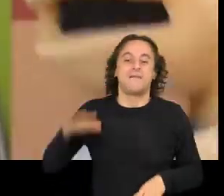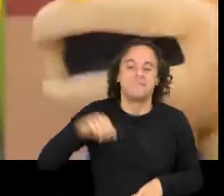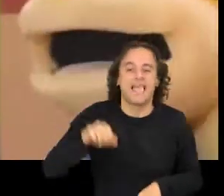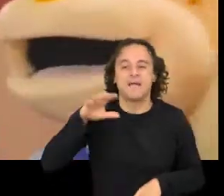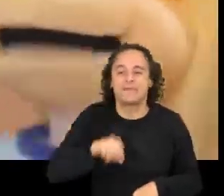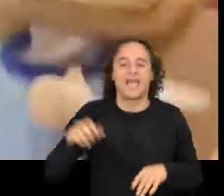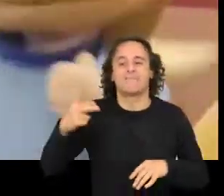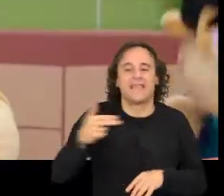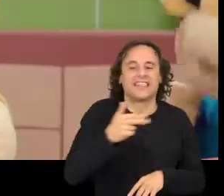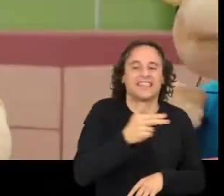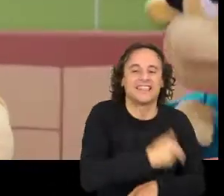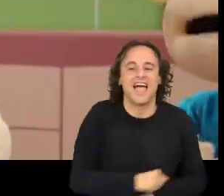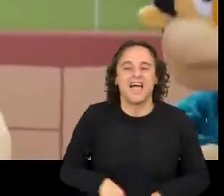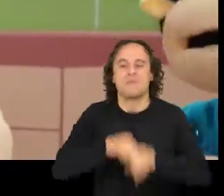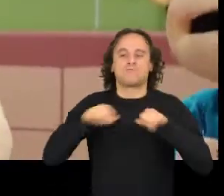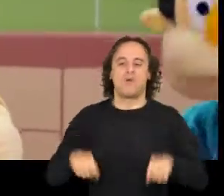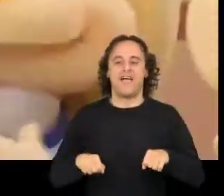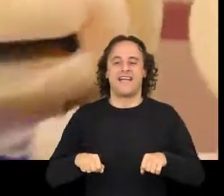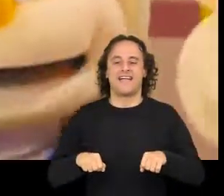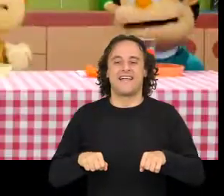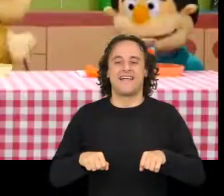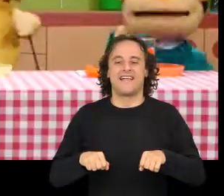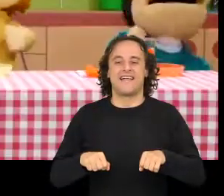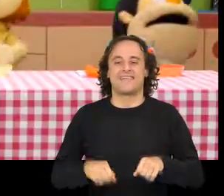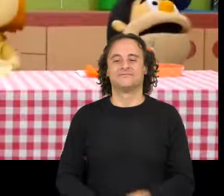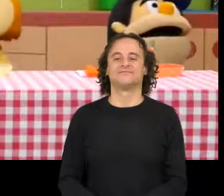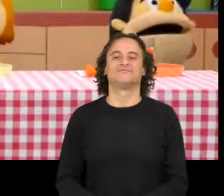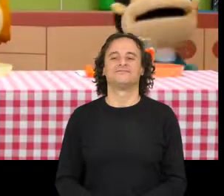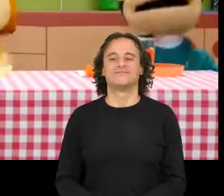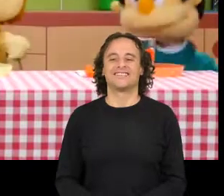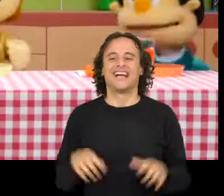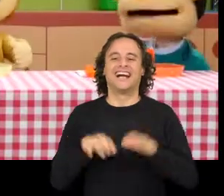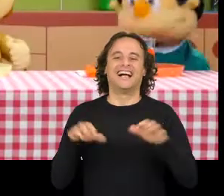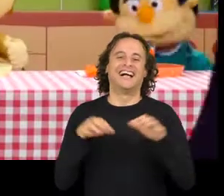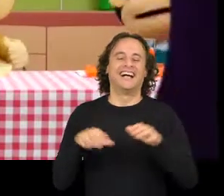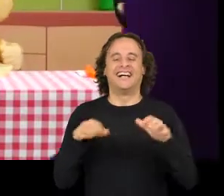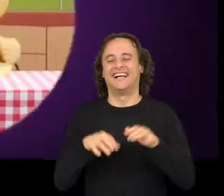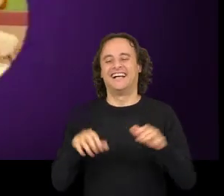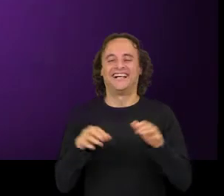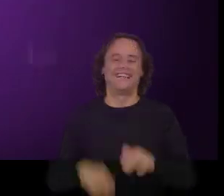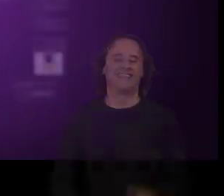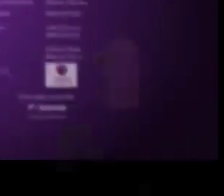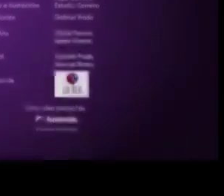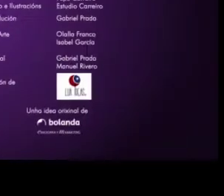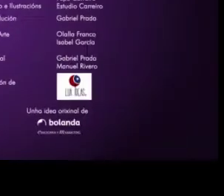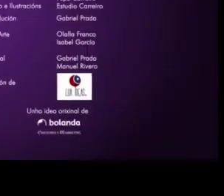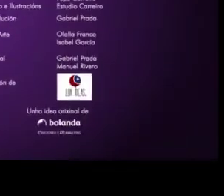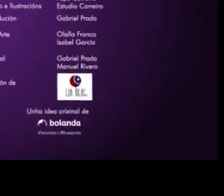Uau Pica, pica, pececito Uau Wow!